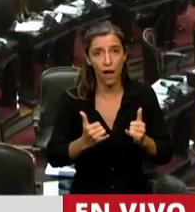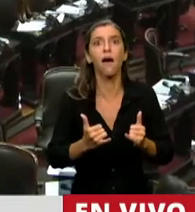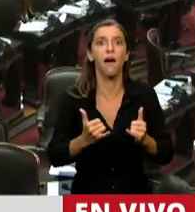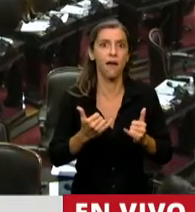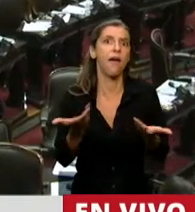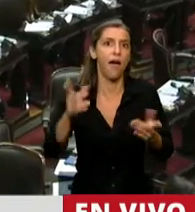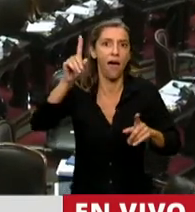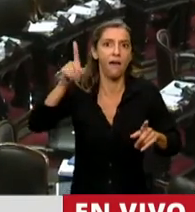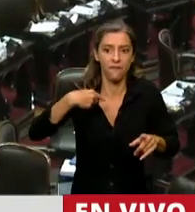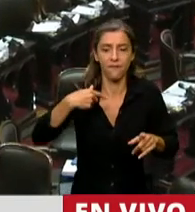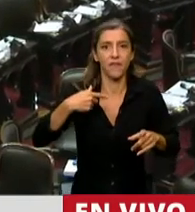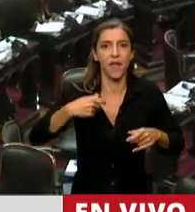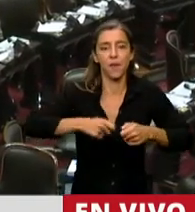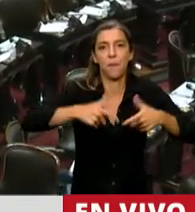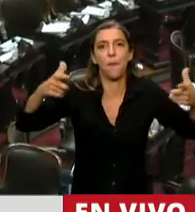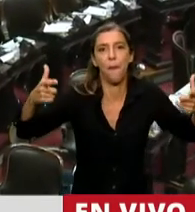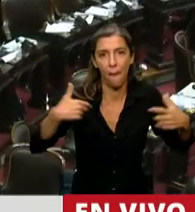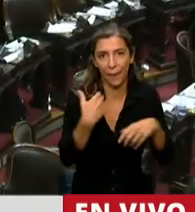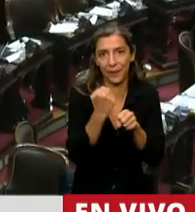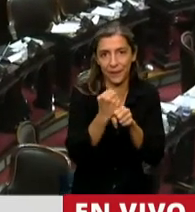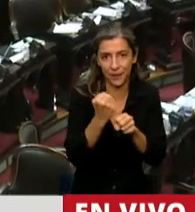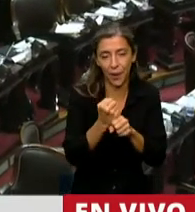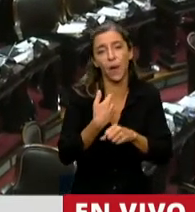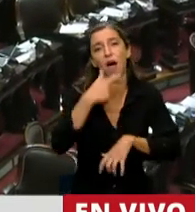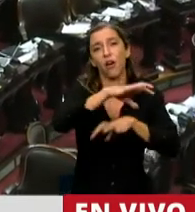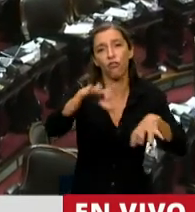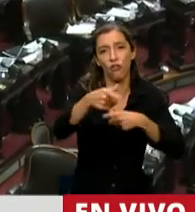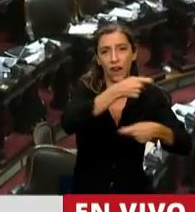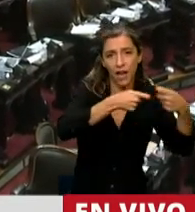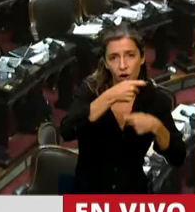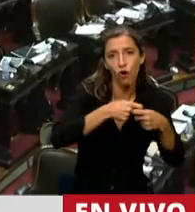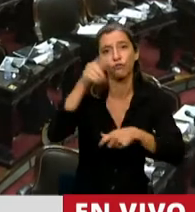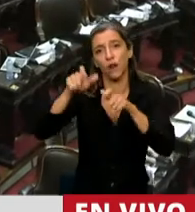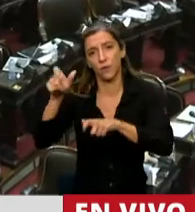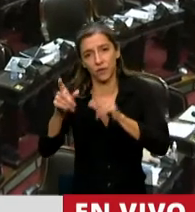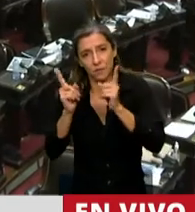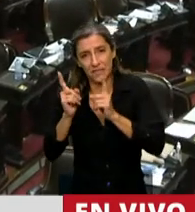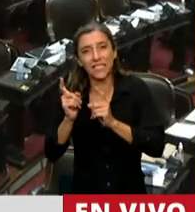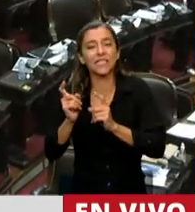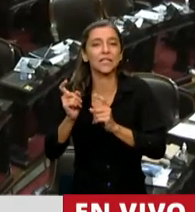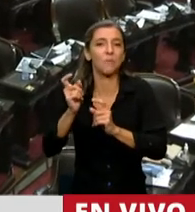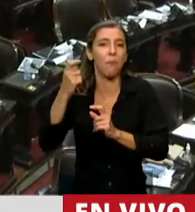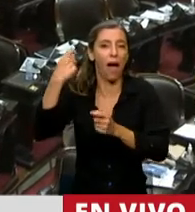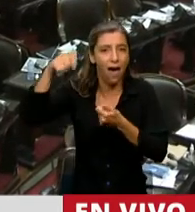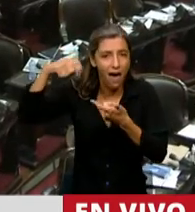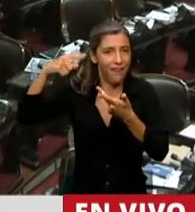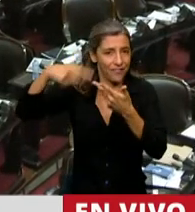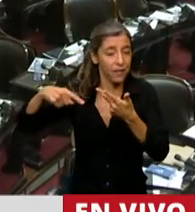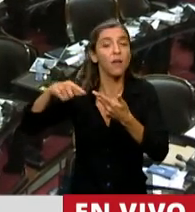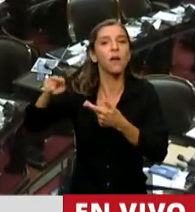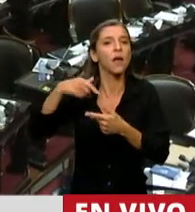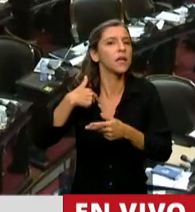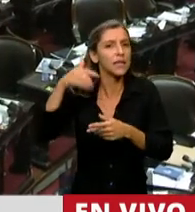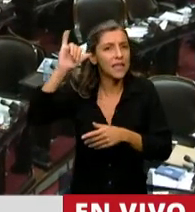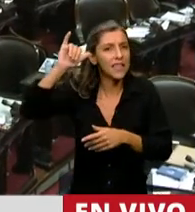comercio, trabajan los trabajadores de la construcción y se reactiva, da muchísima reactivación